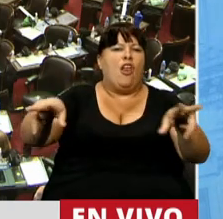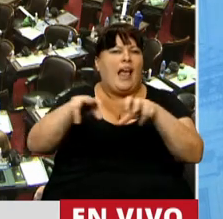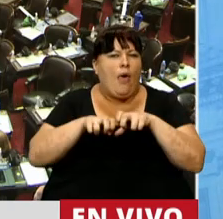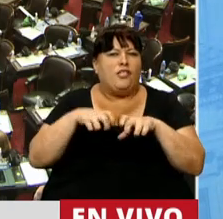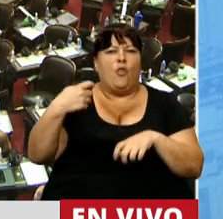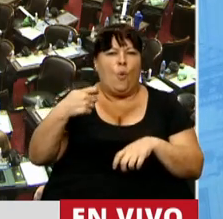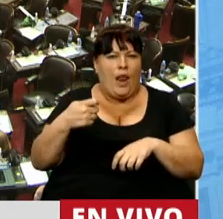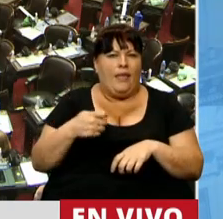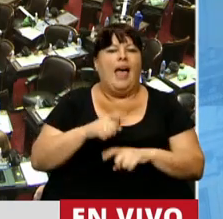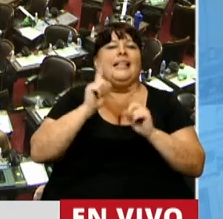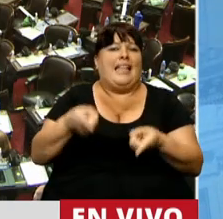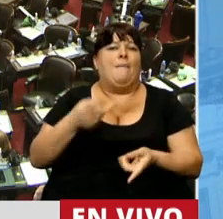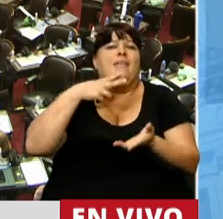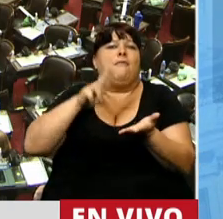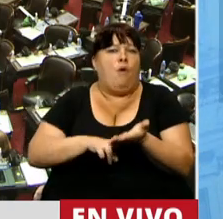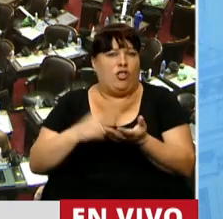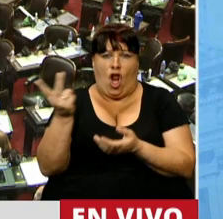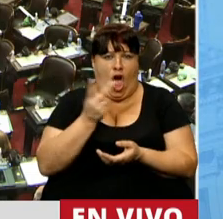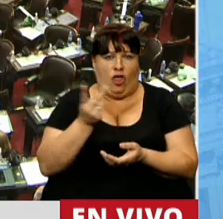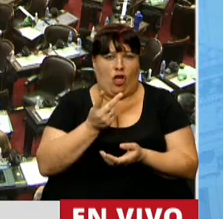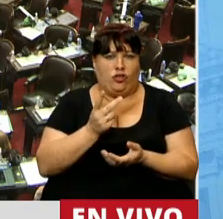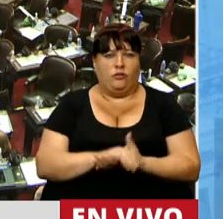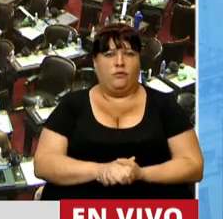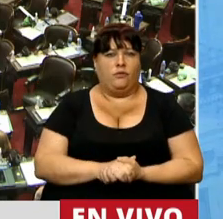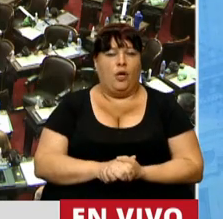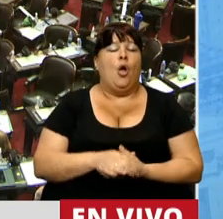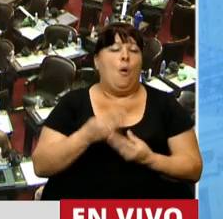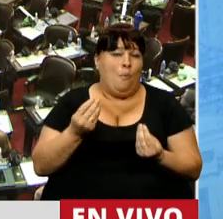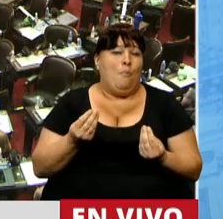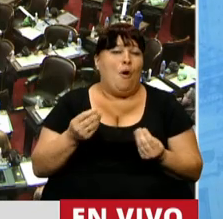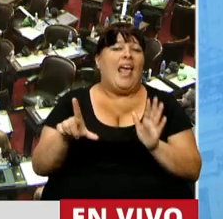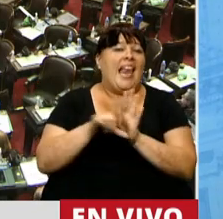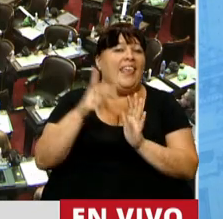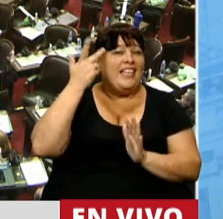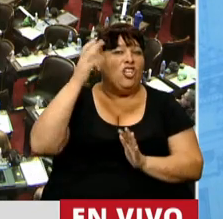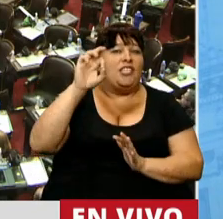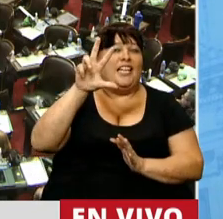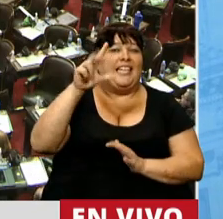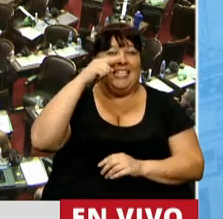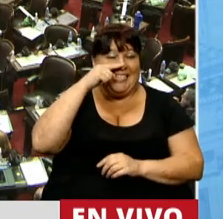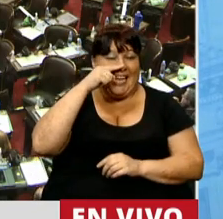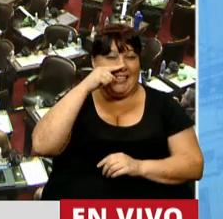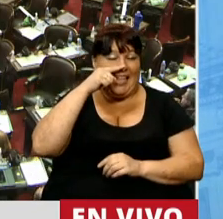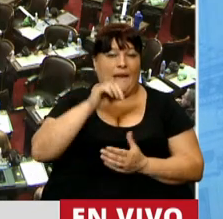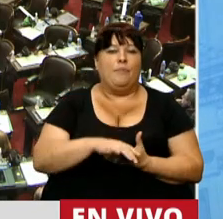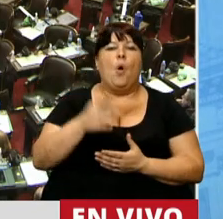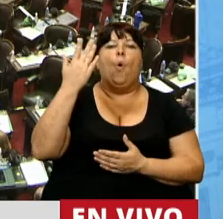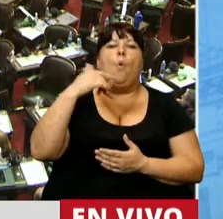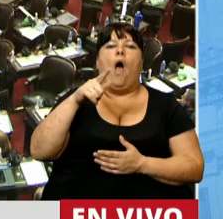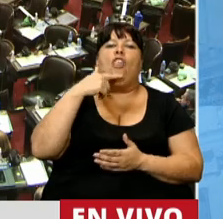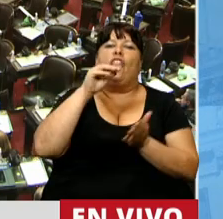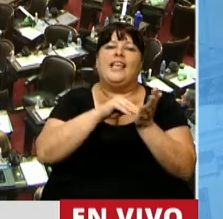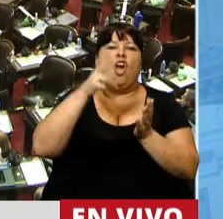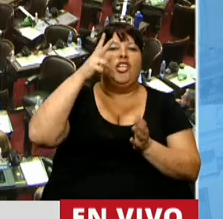previsional e impositiva las dos? Porque precisamente la ley 18037, cuando hacen